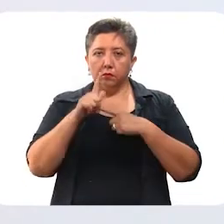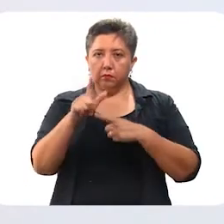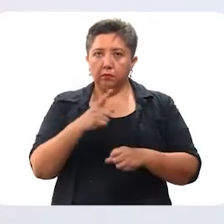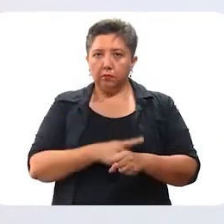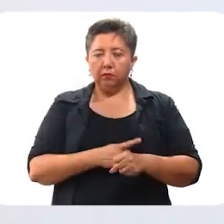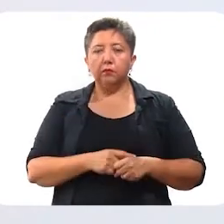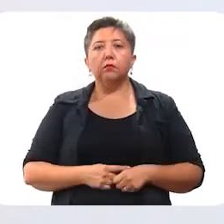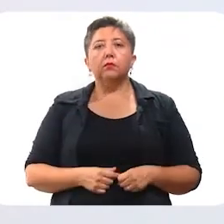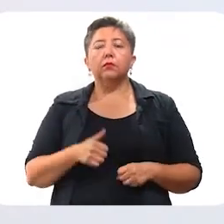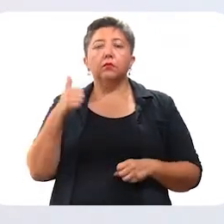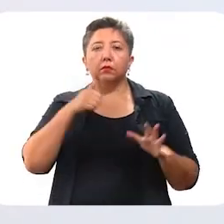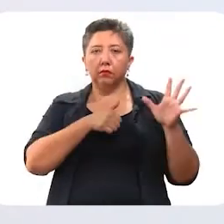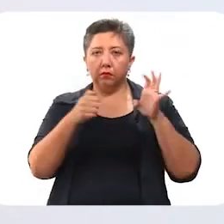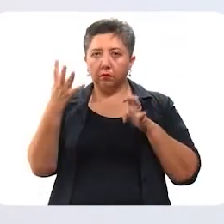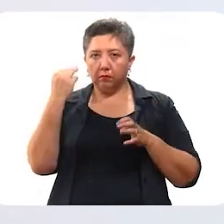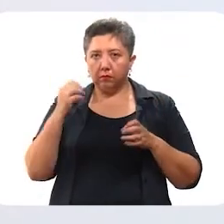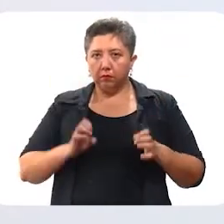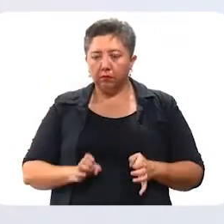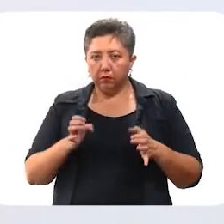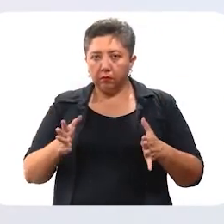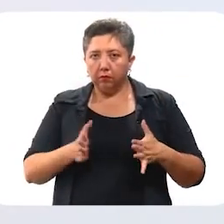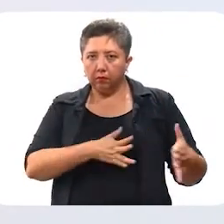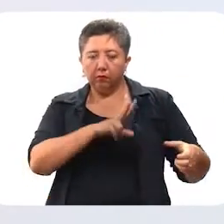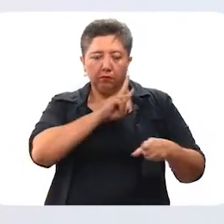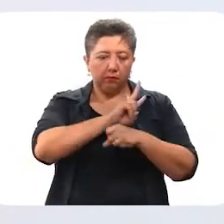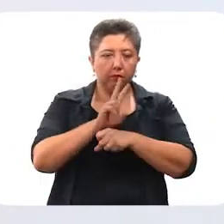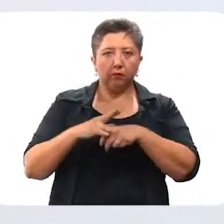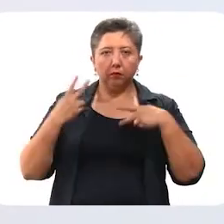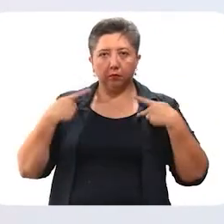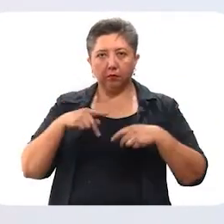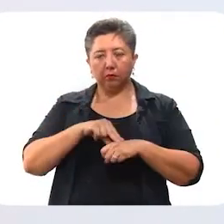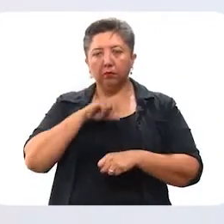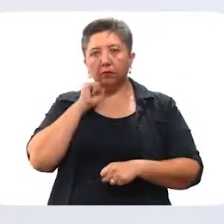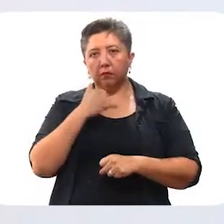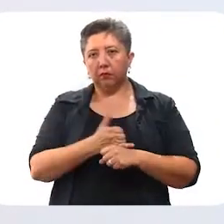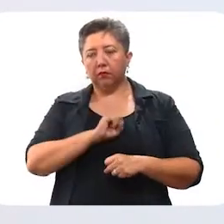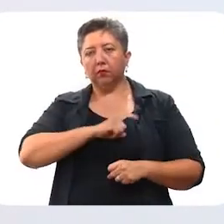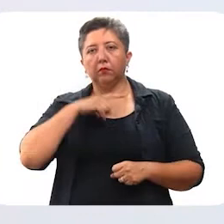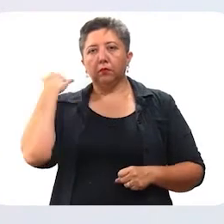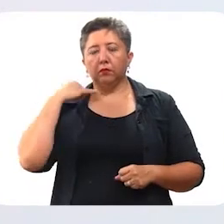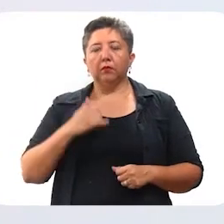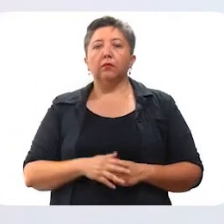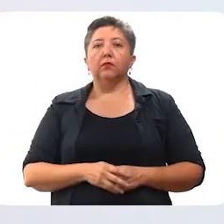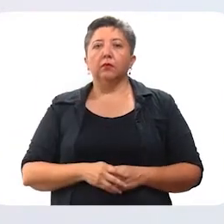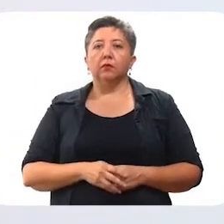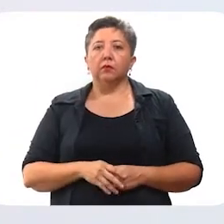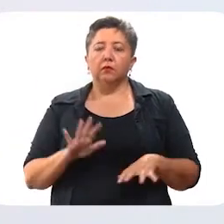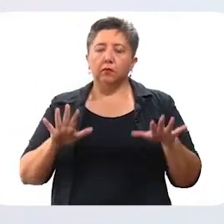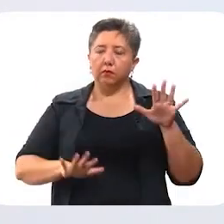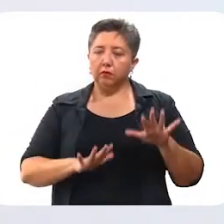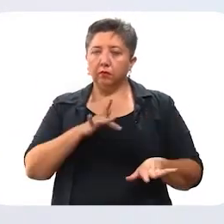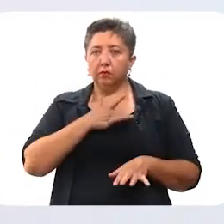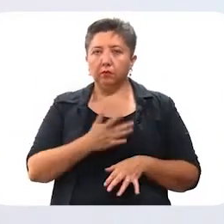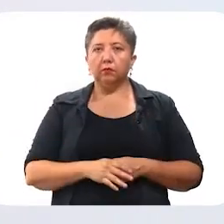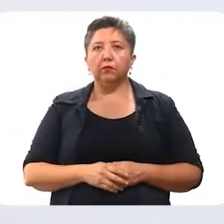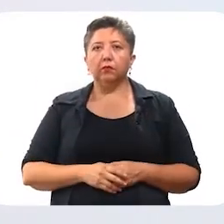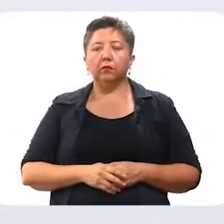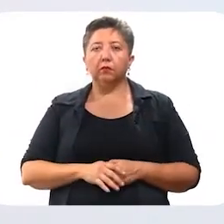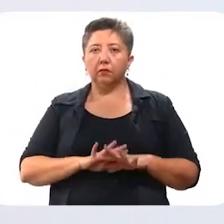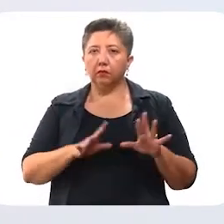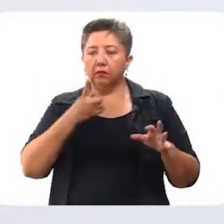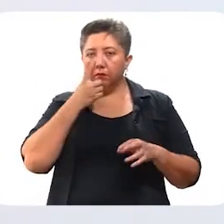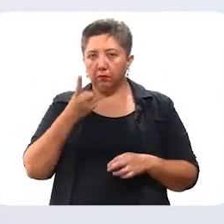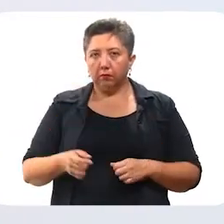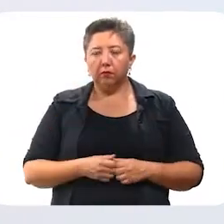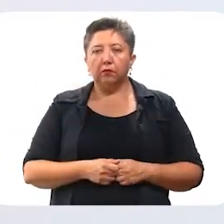Matu buktio le kohanil lo kalano. Y etel tzotzatanta el bichanilo. Tumenu tzatia gilo. Umolail toho olal. El bichso guiara lo 36 juntulule kohanobo. Tikalano